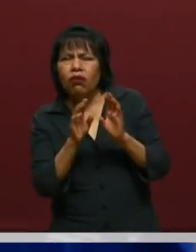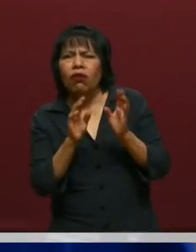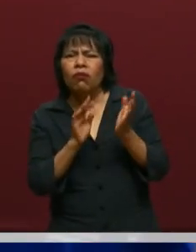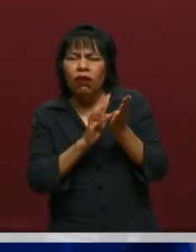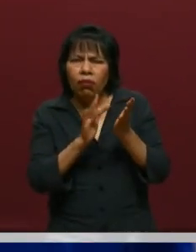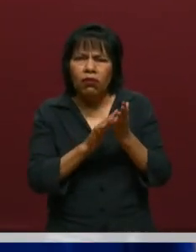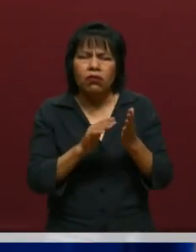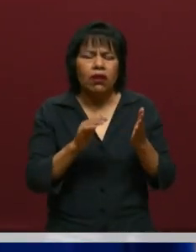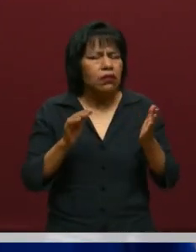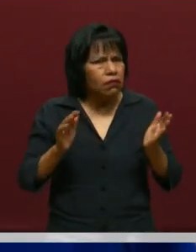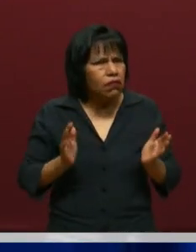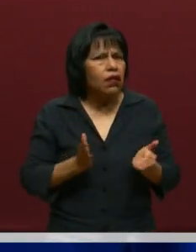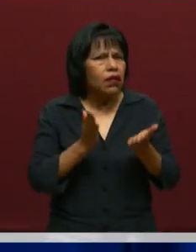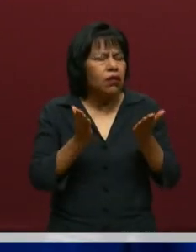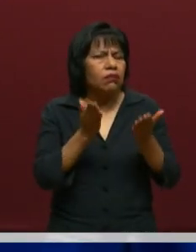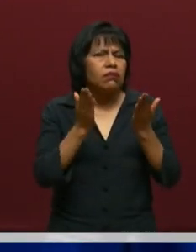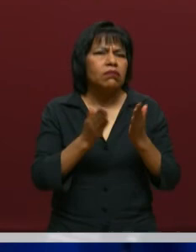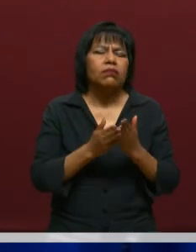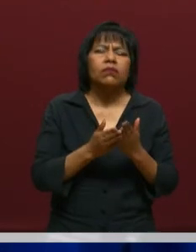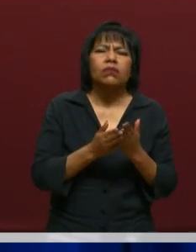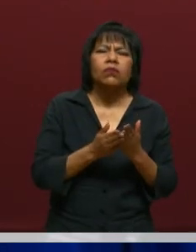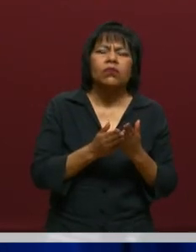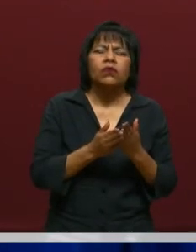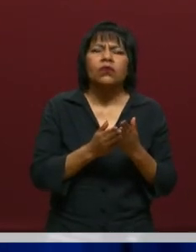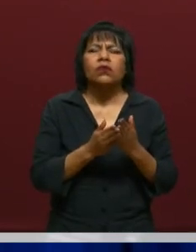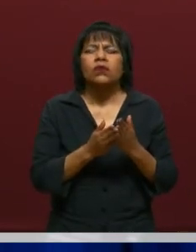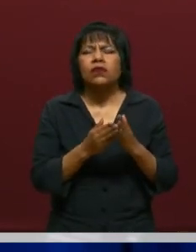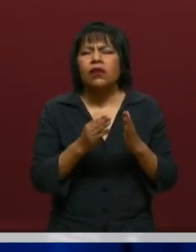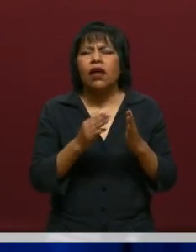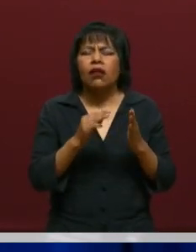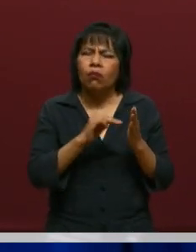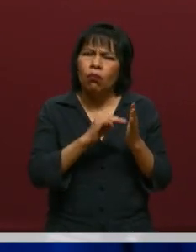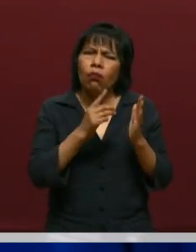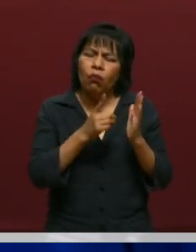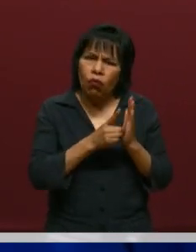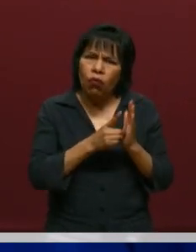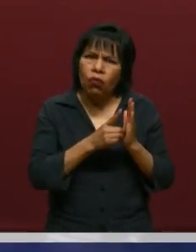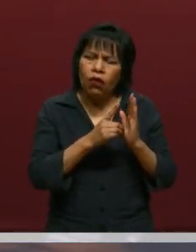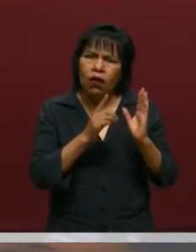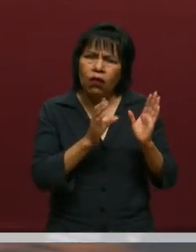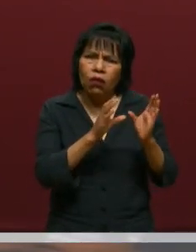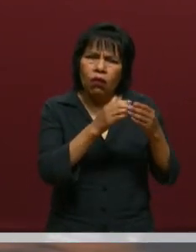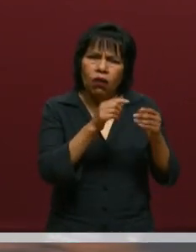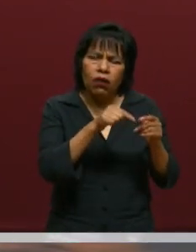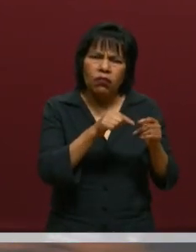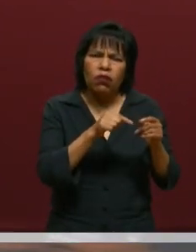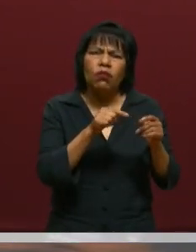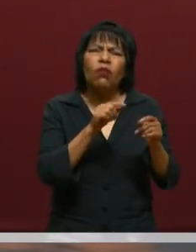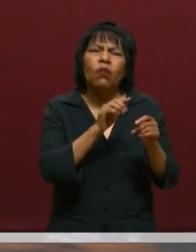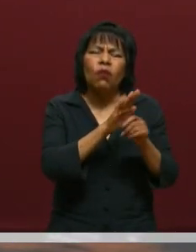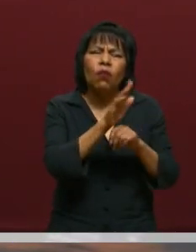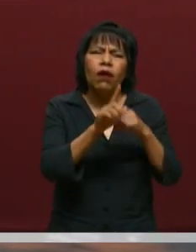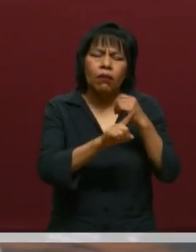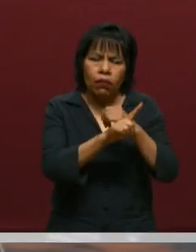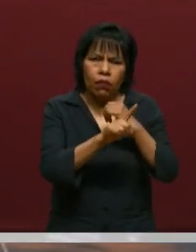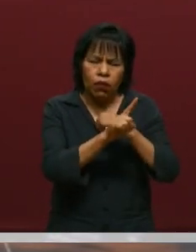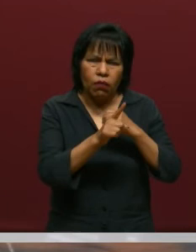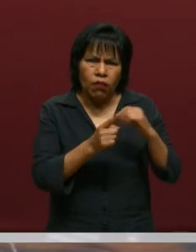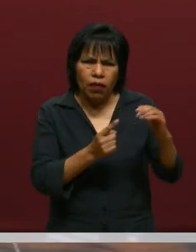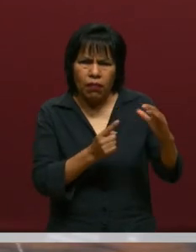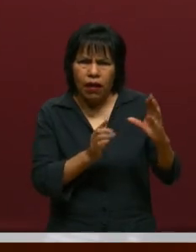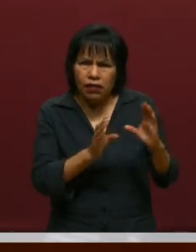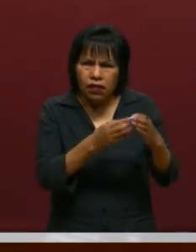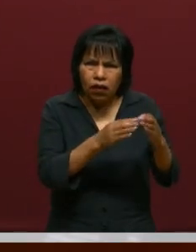se exige impulsar un modelo académico caracterizado por la indagación de los problemas en su contexto. Eso mencionaba el día de ayer el